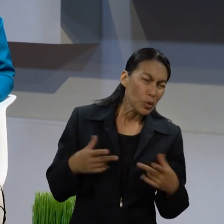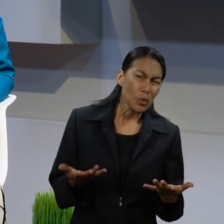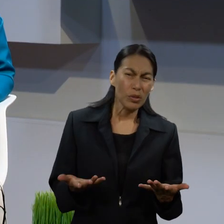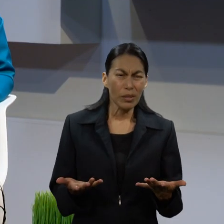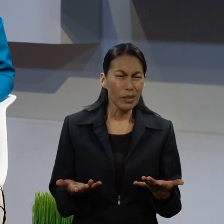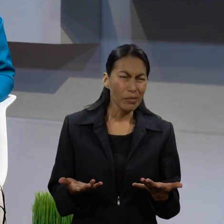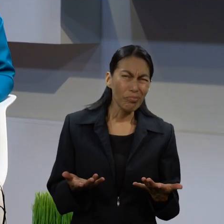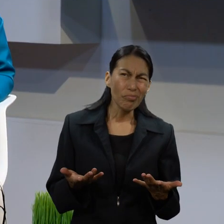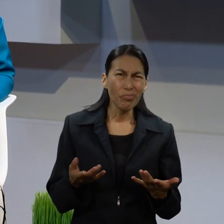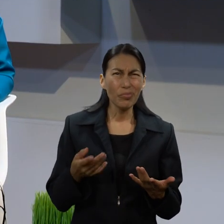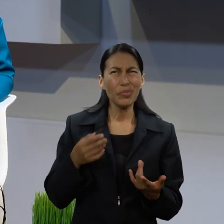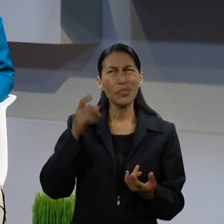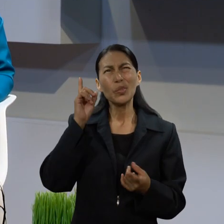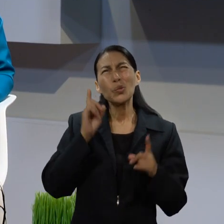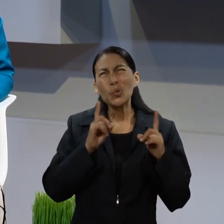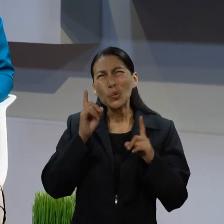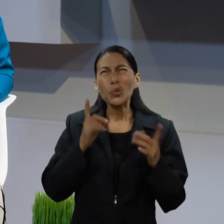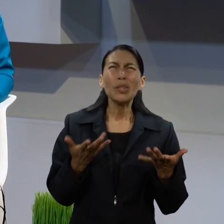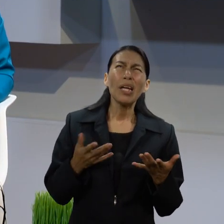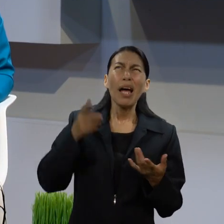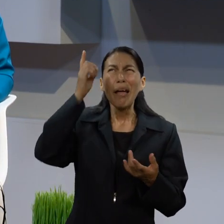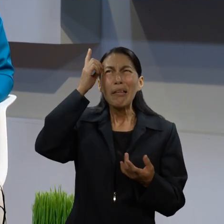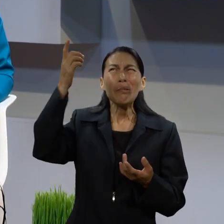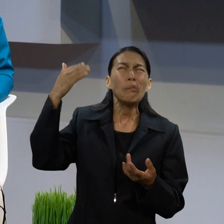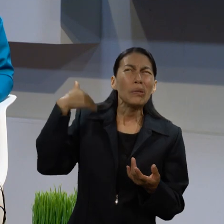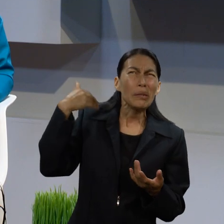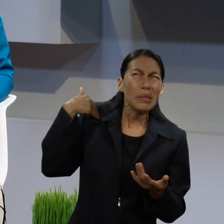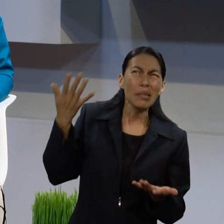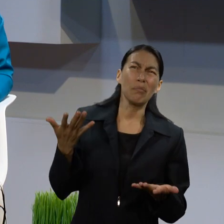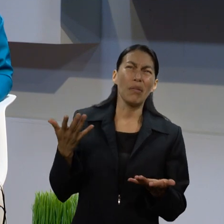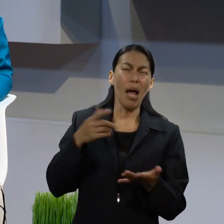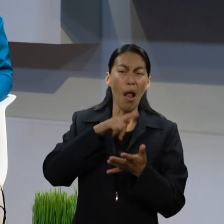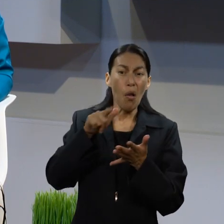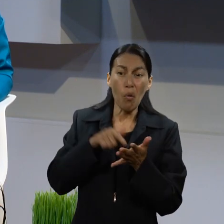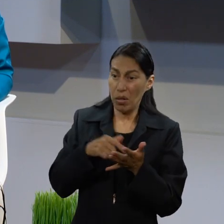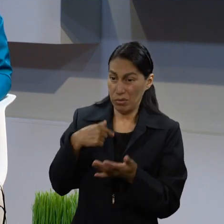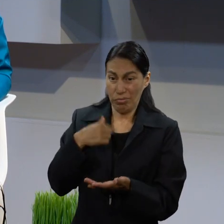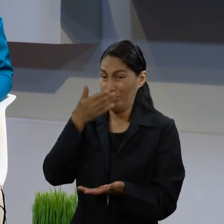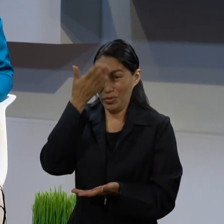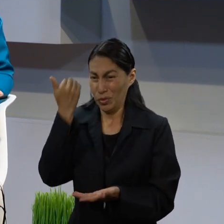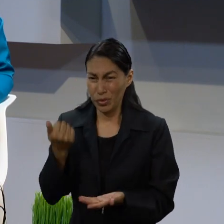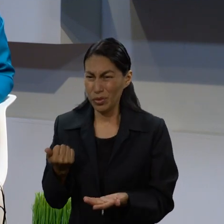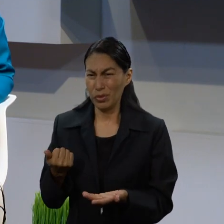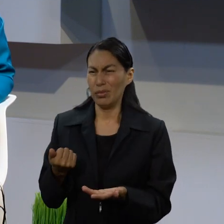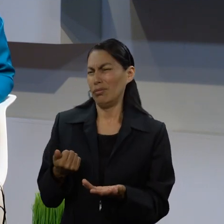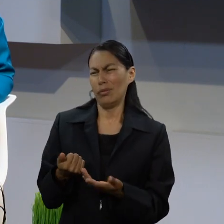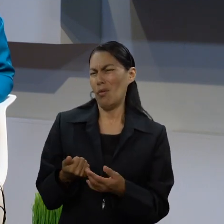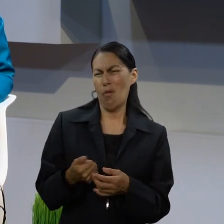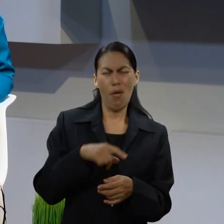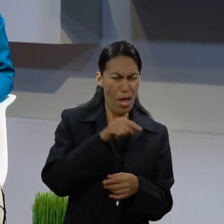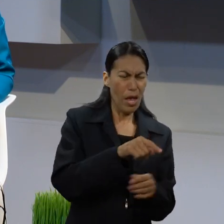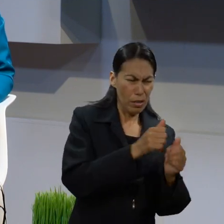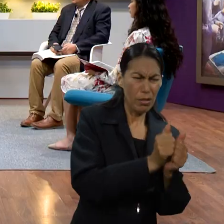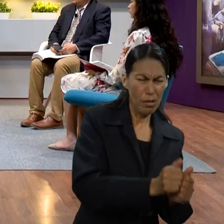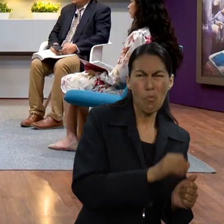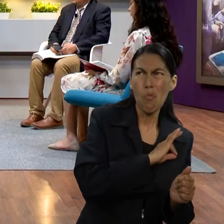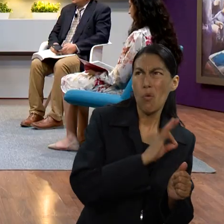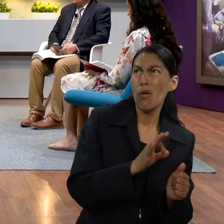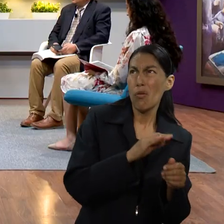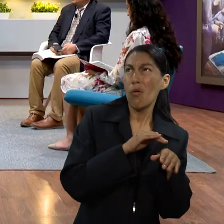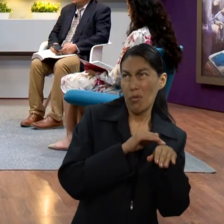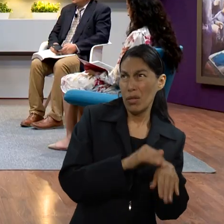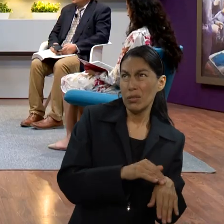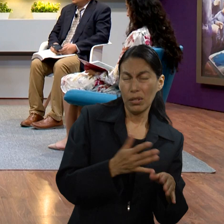Muchos podían cuestionar, ¿será Dios el que me está hablando? ¿Cómo que me va a llevar a un lugar desconocido? Pues